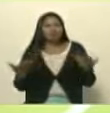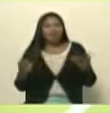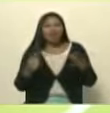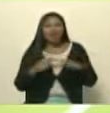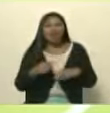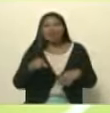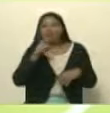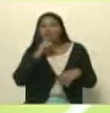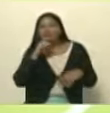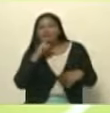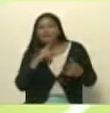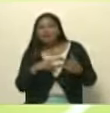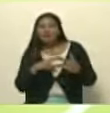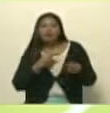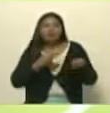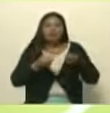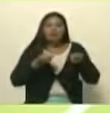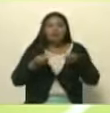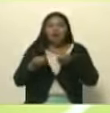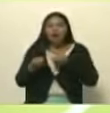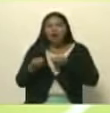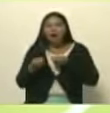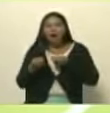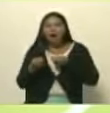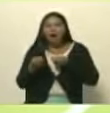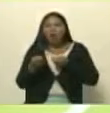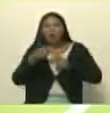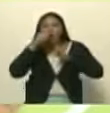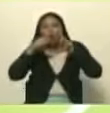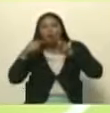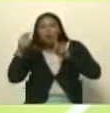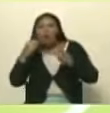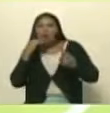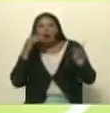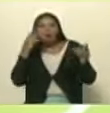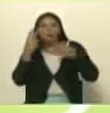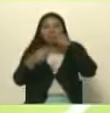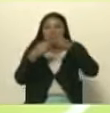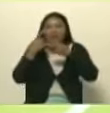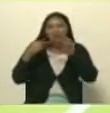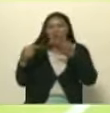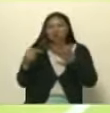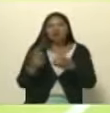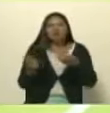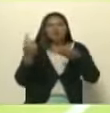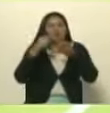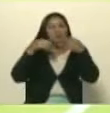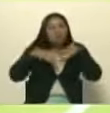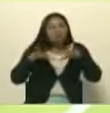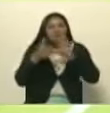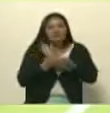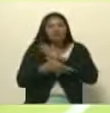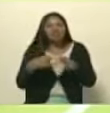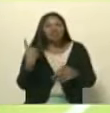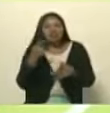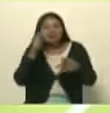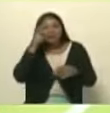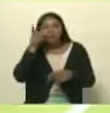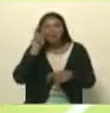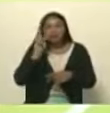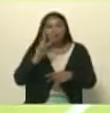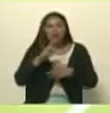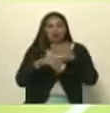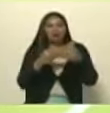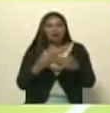complejo, manejado por el algoritmo, manejado por las grandes corporaciones, solo que desde el punto de vista de la